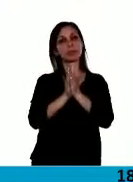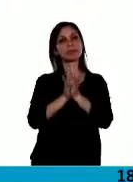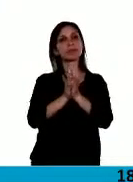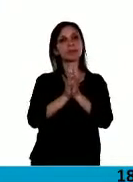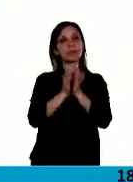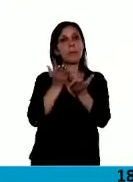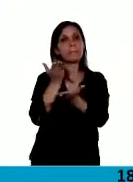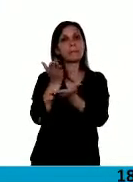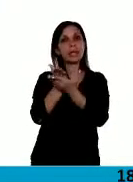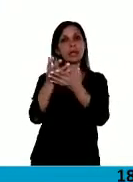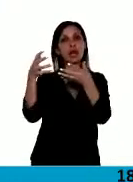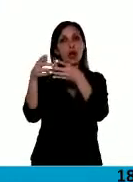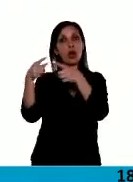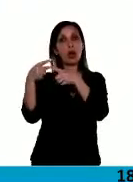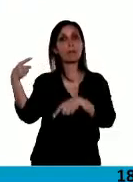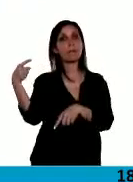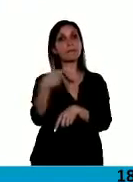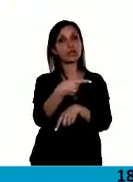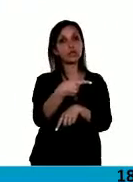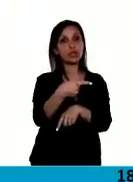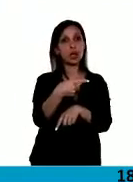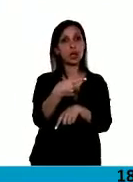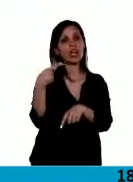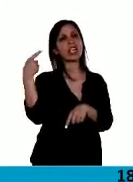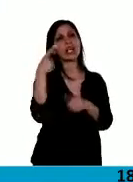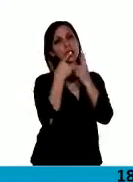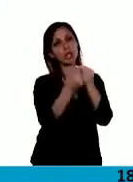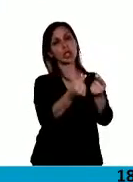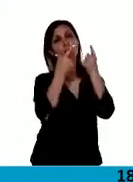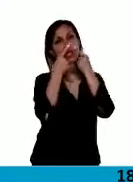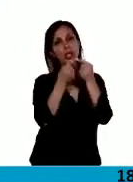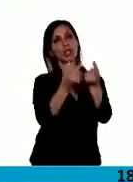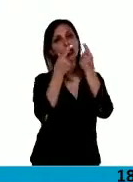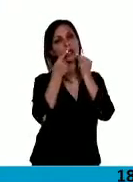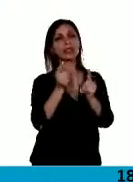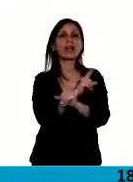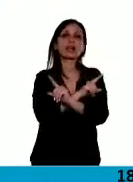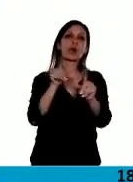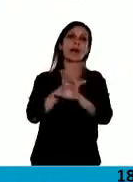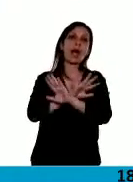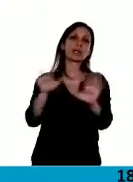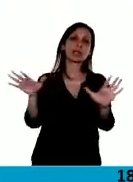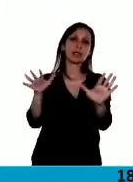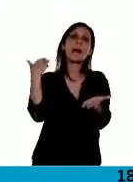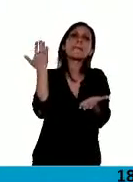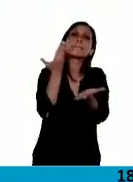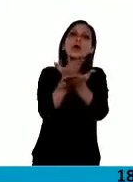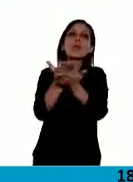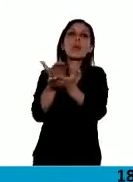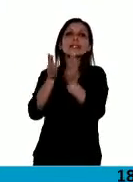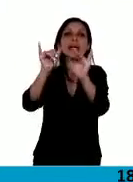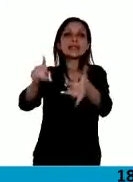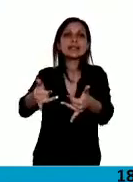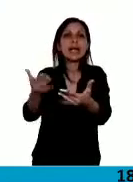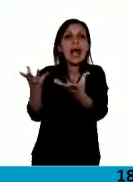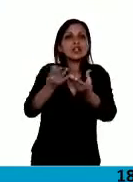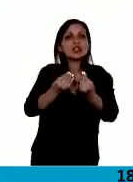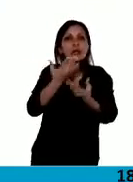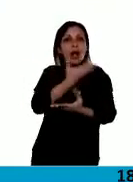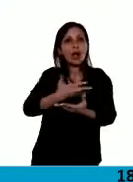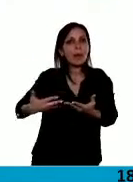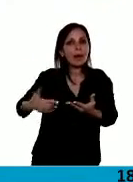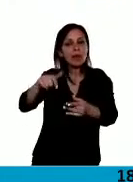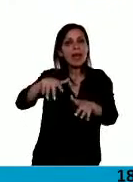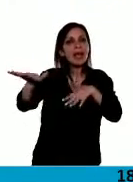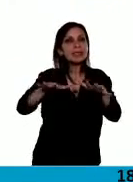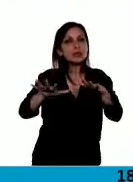que en vez de seguir cuestionando, propongan alternativas y nos ayuden a gobernar porque la situación es cada vez más